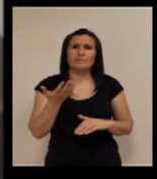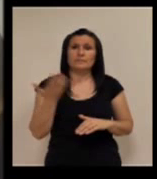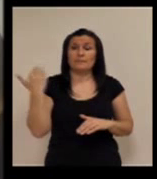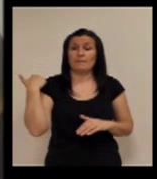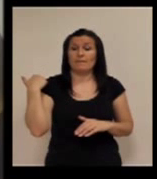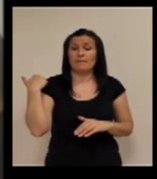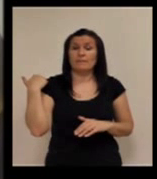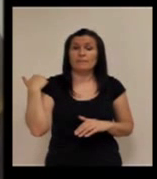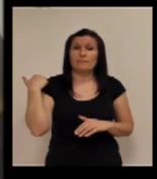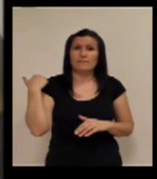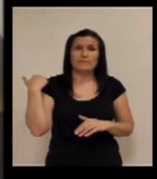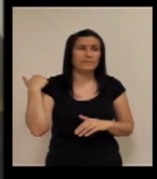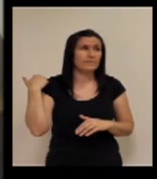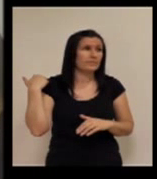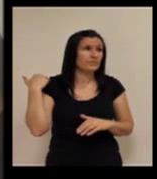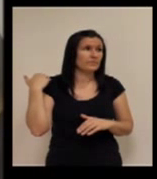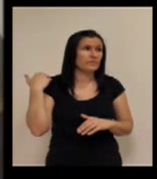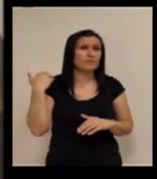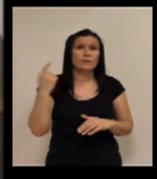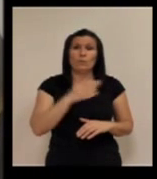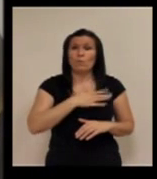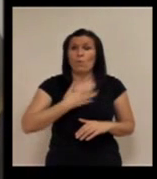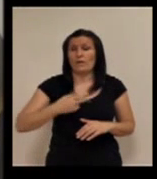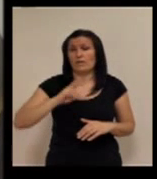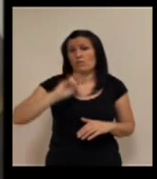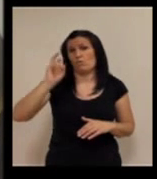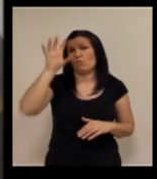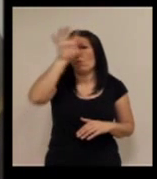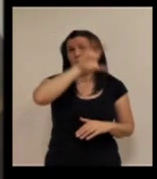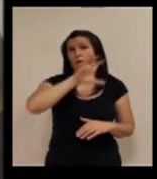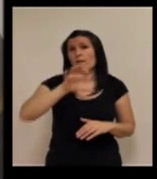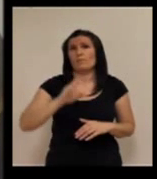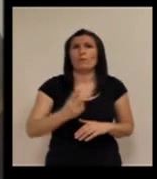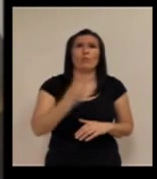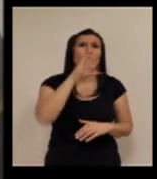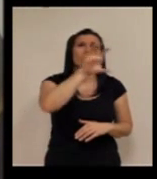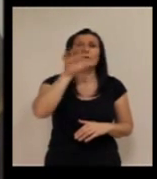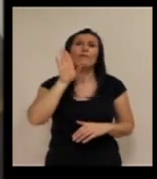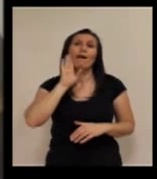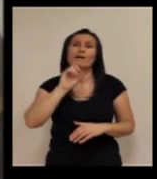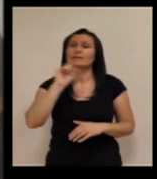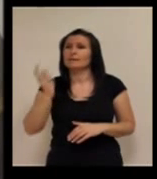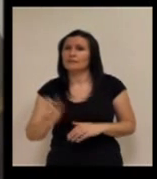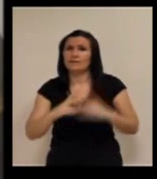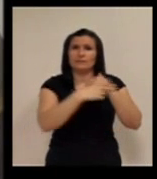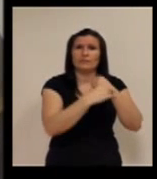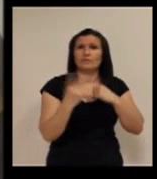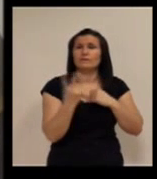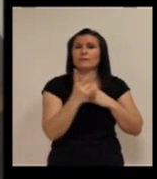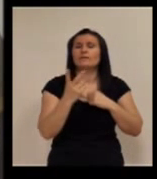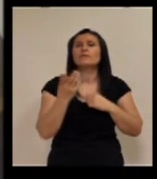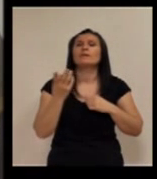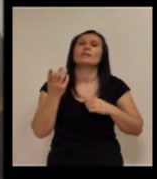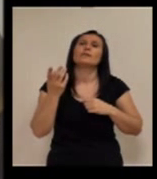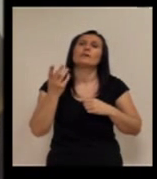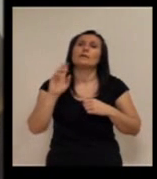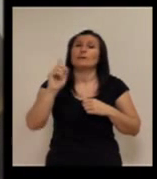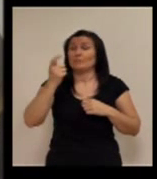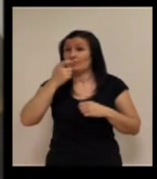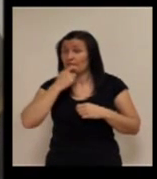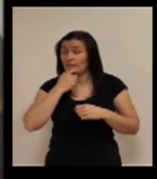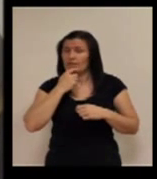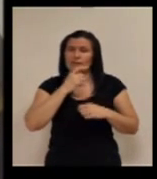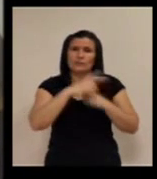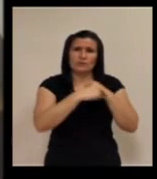95 al otro, en cualquier otro país, sobre todo los dos países que tiran, que os he comentado, el entorno británico y el entorno sueco,